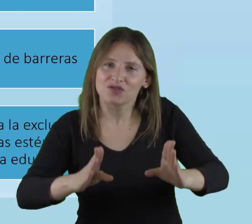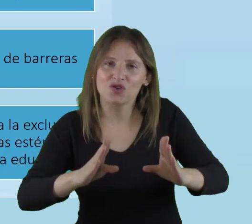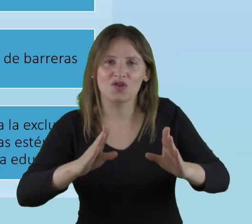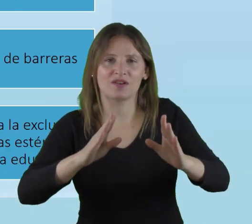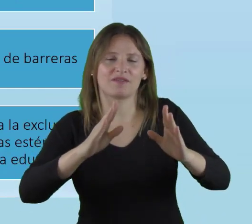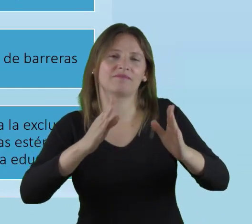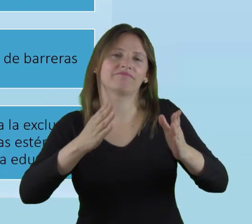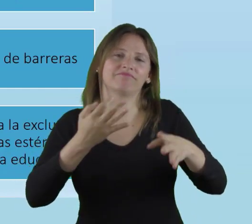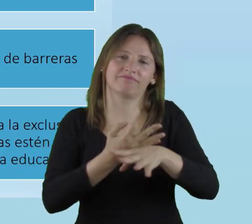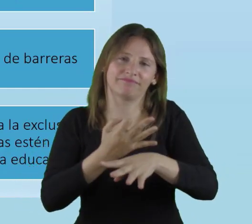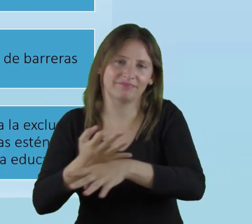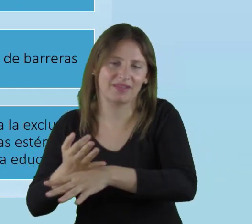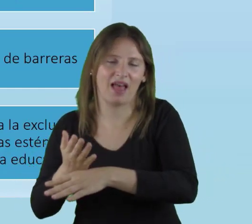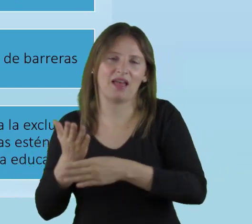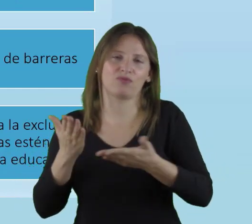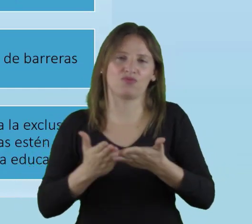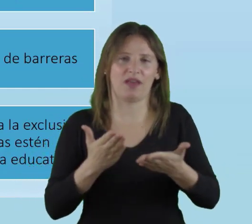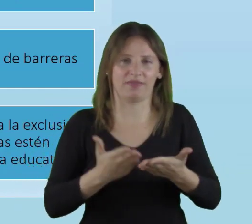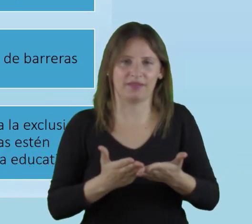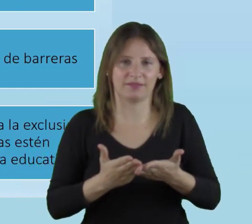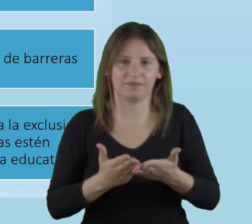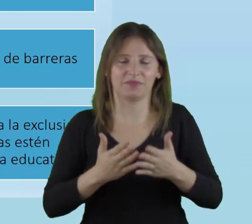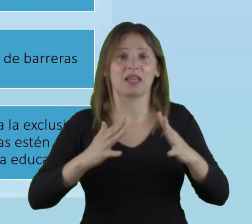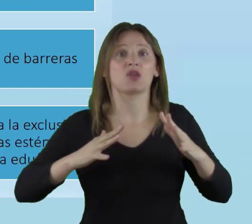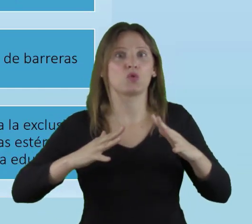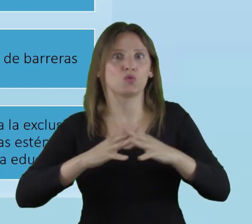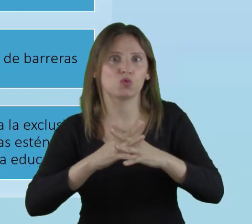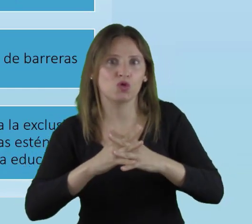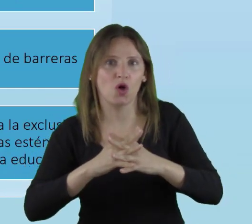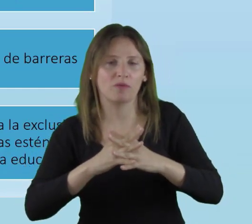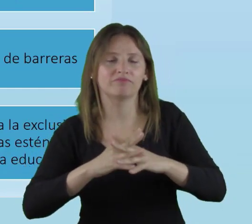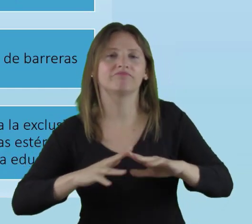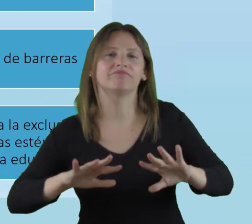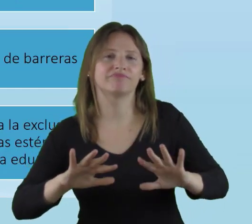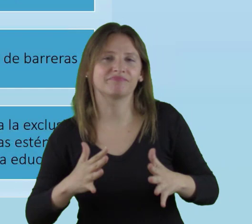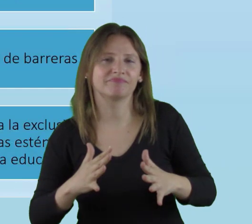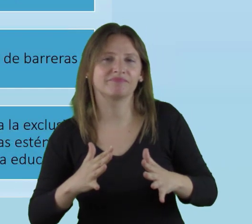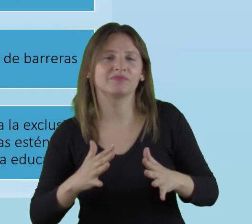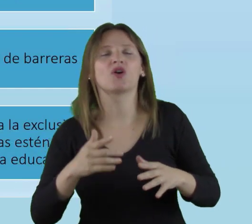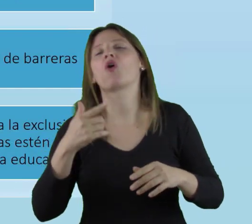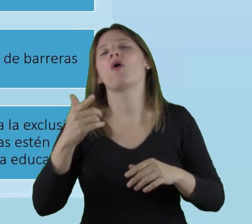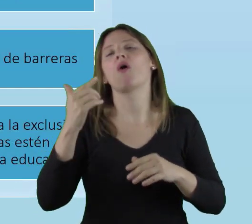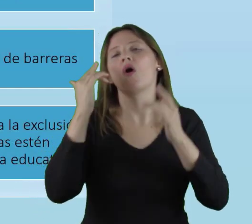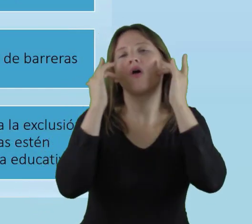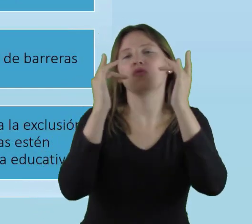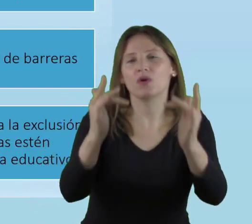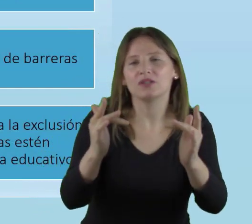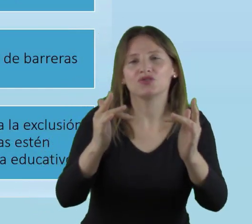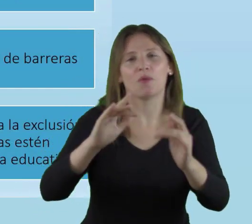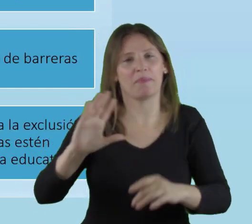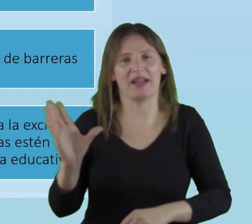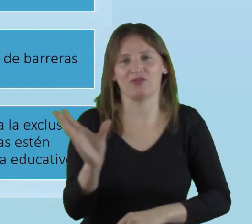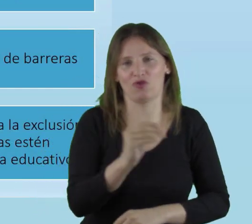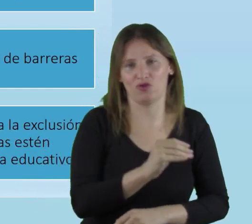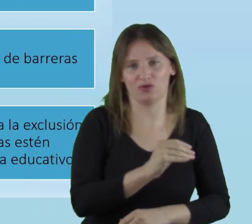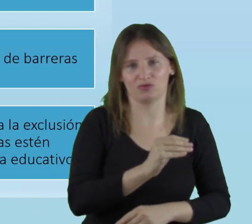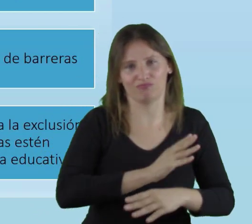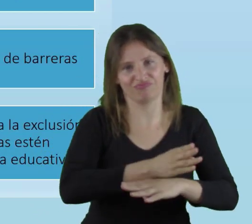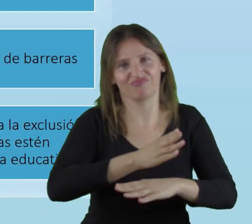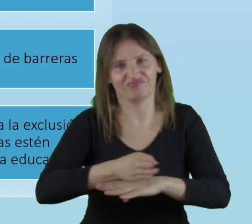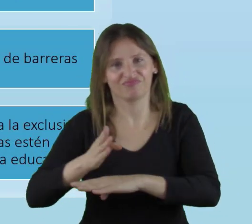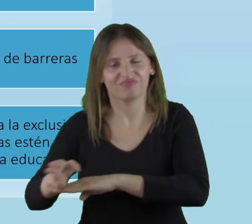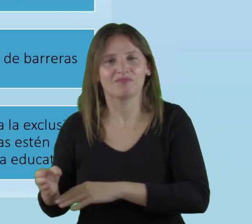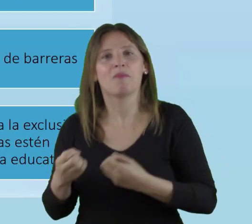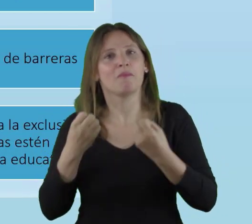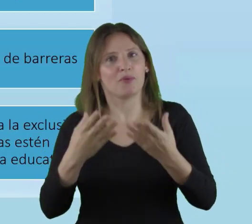atención a los estudiantes. La inclusión como una educación para todos,